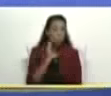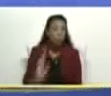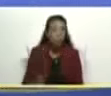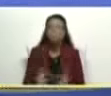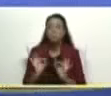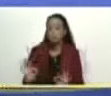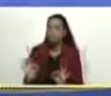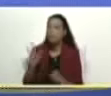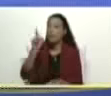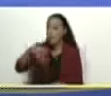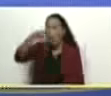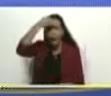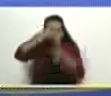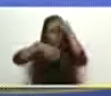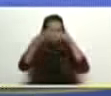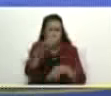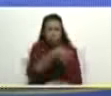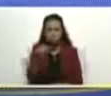bastante también